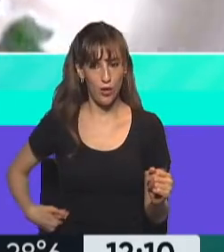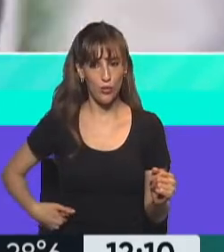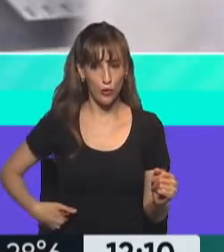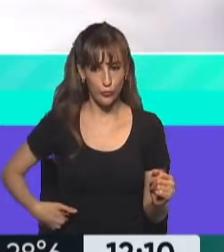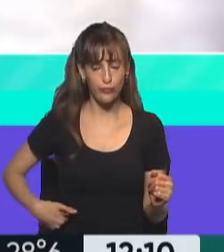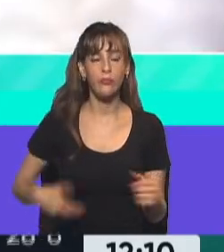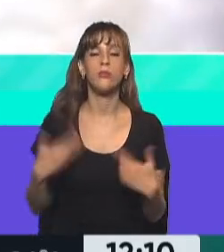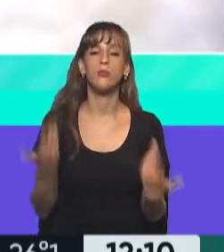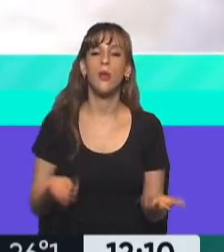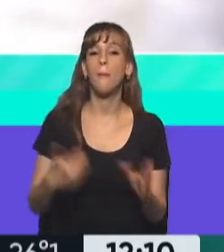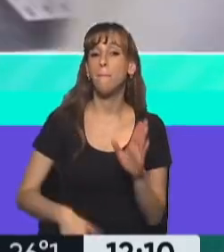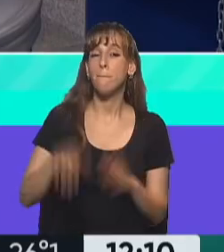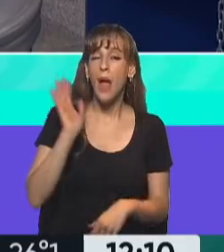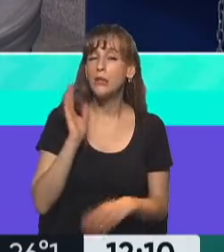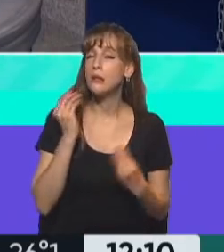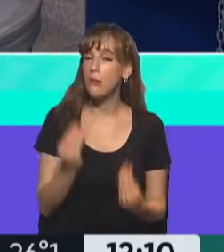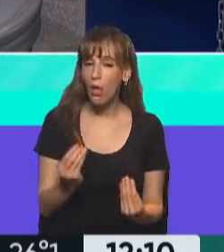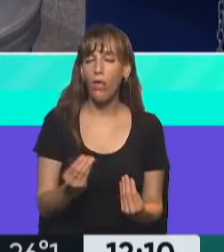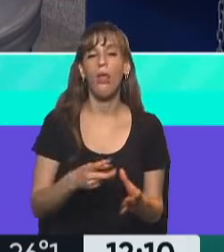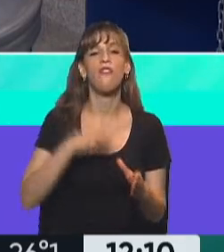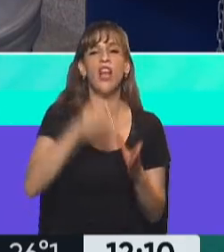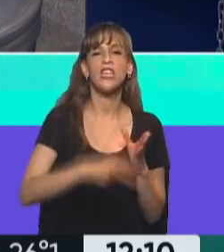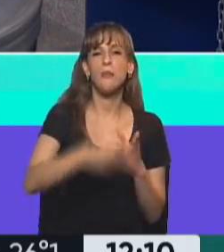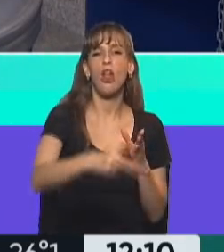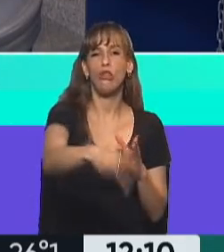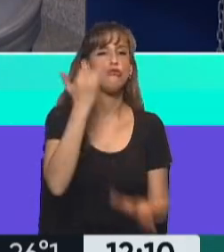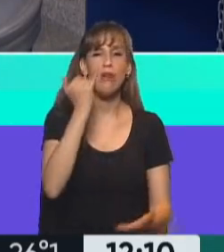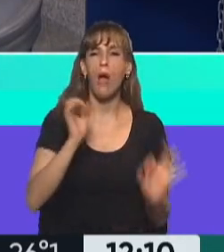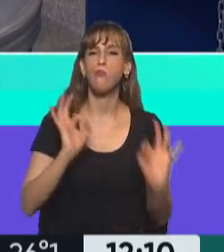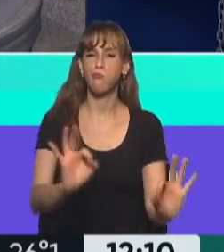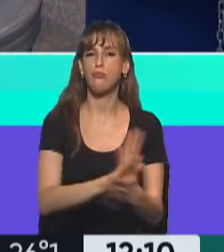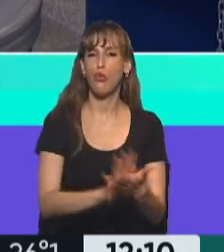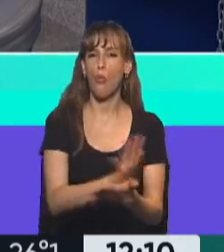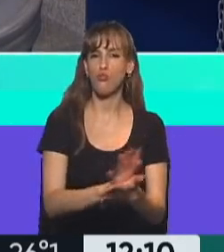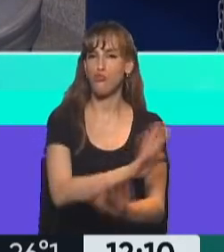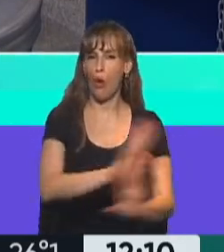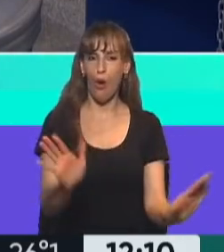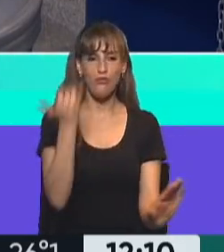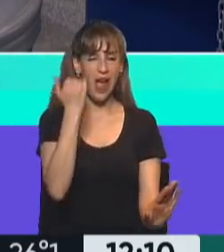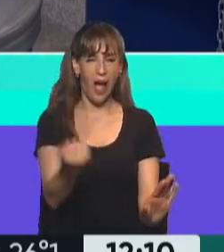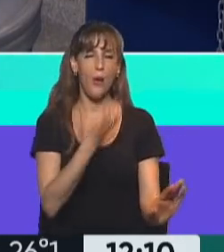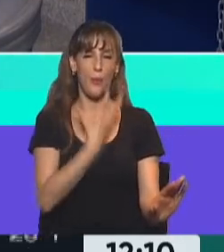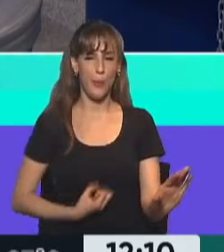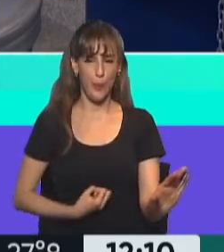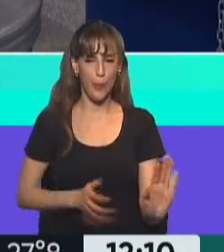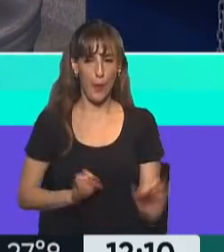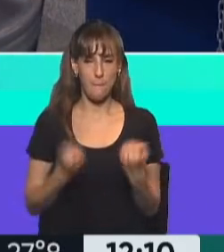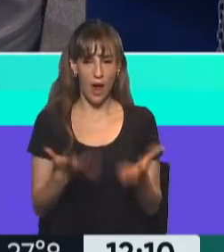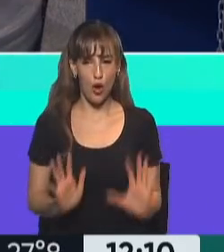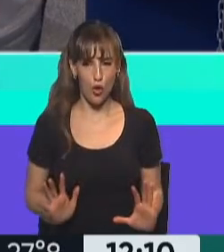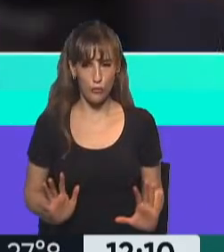principal condición es ya no tiene los vencimientos encima. Es decir, no tiene que estar preocupándose por los vencimientos de la edad externa. Esa tensión